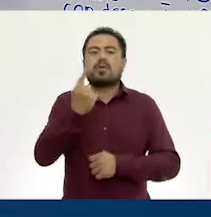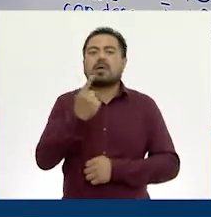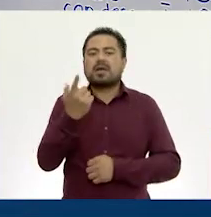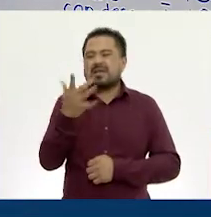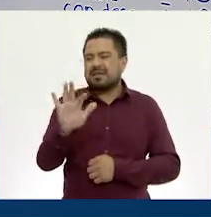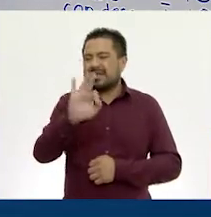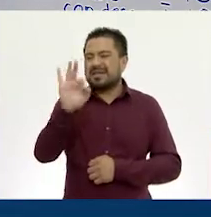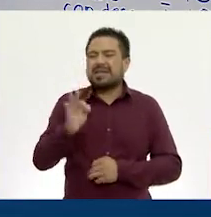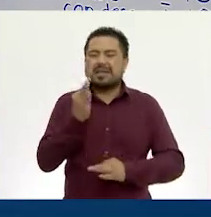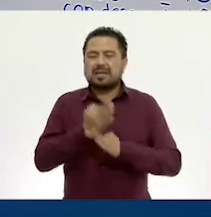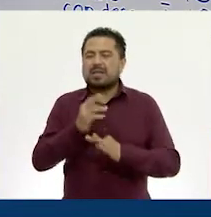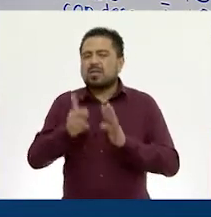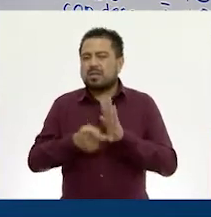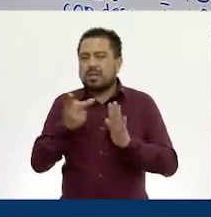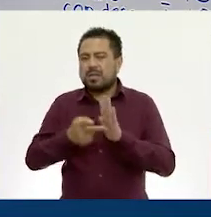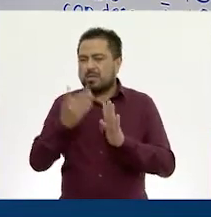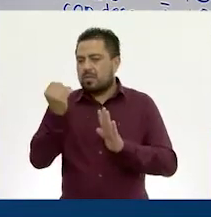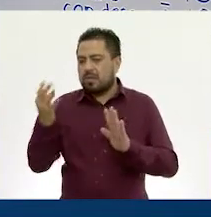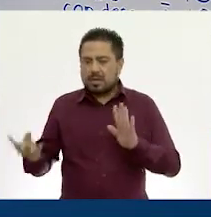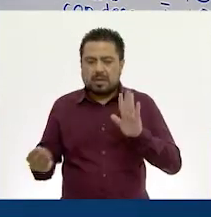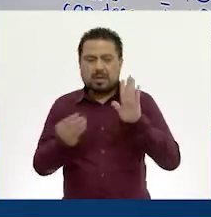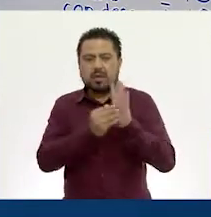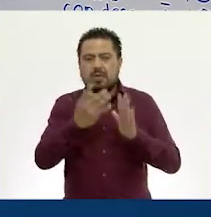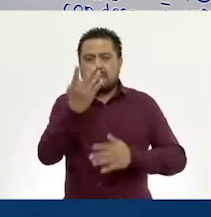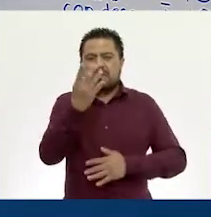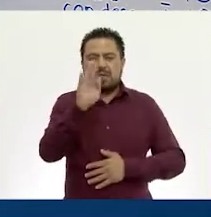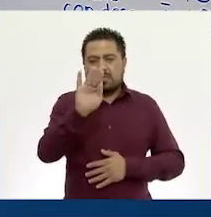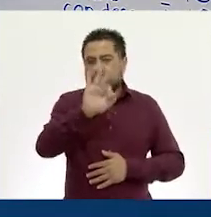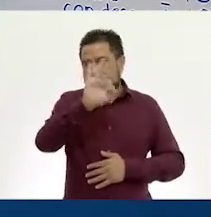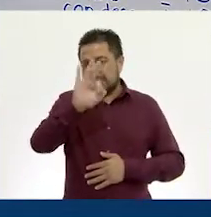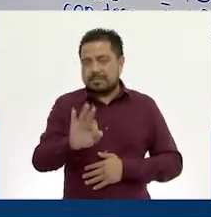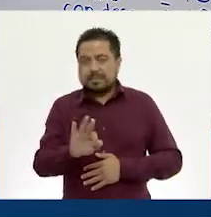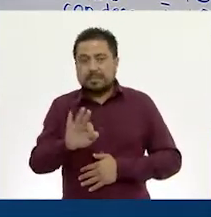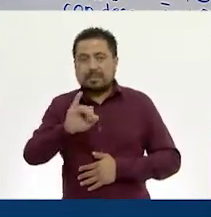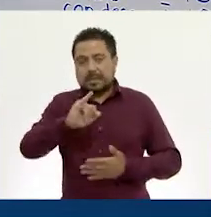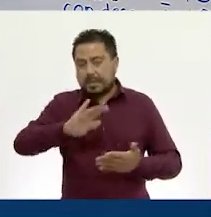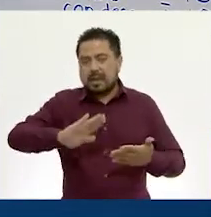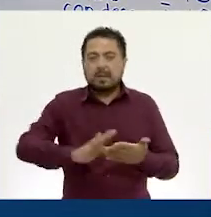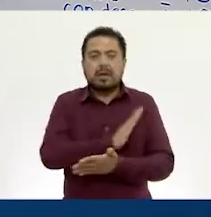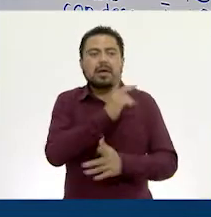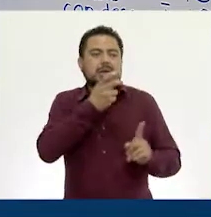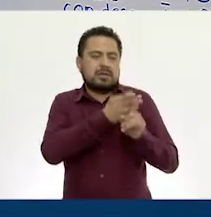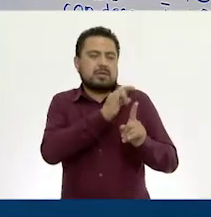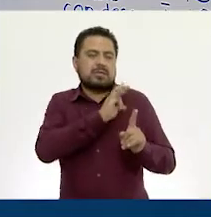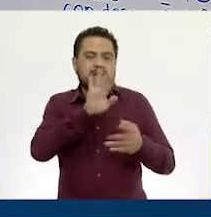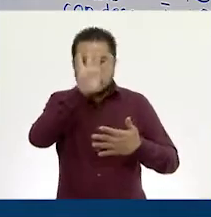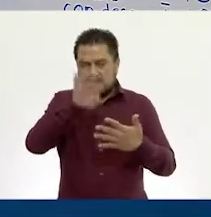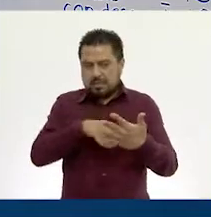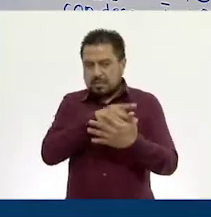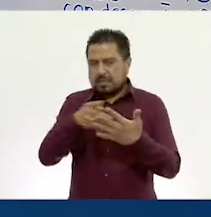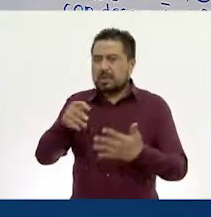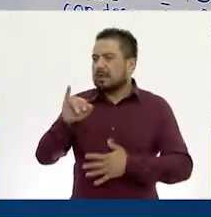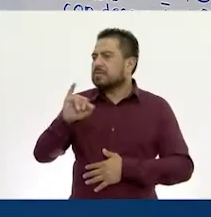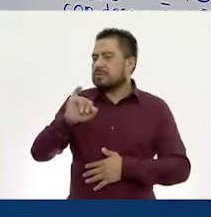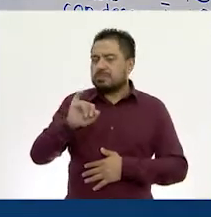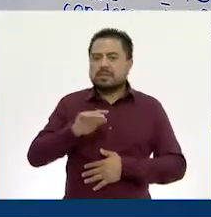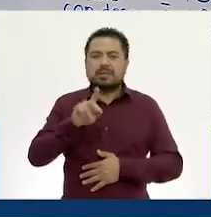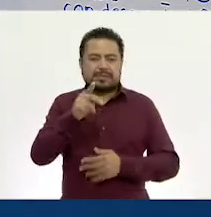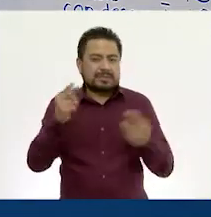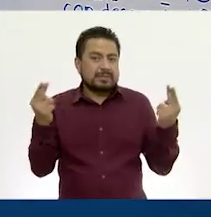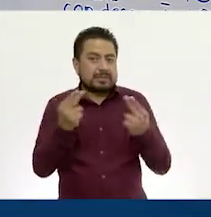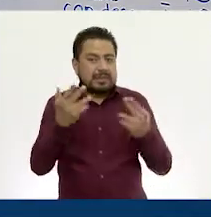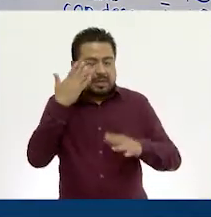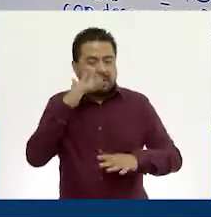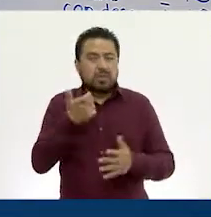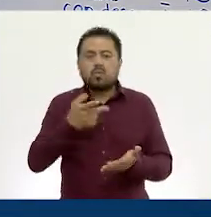como bien dijiste, cabe nueve veces en el 90%. Ajá. Y aparte, pues eso lo pudimos ver en la tabla. Sí. Entonces necesito saber